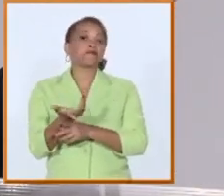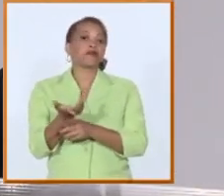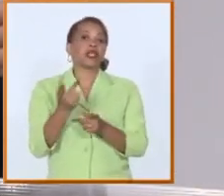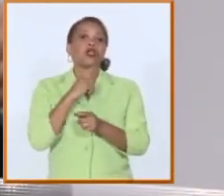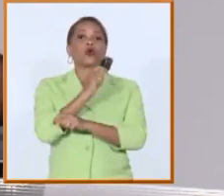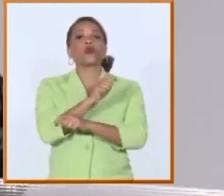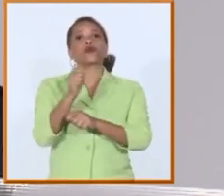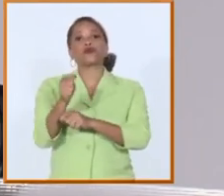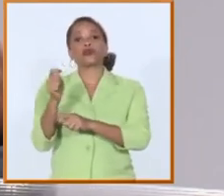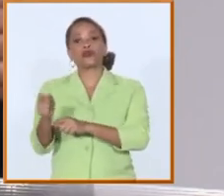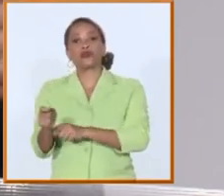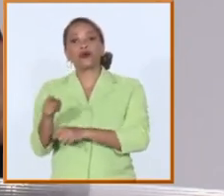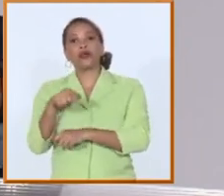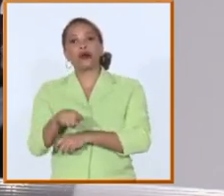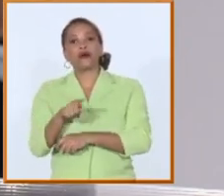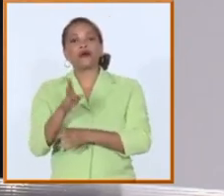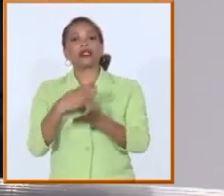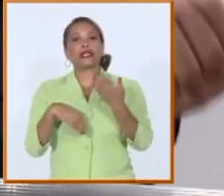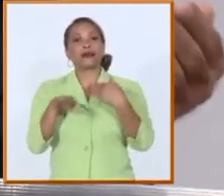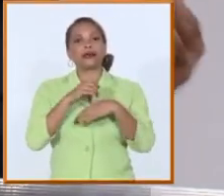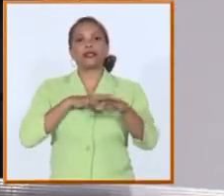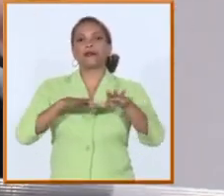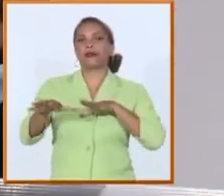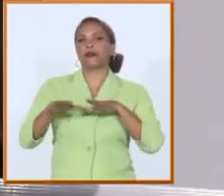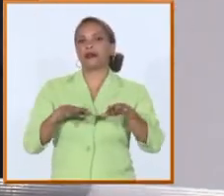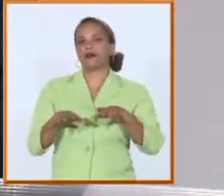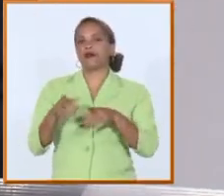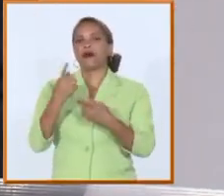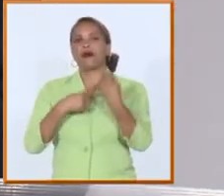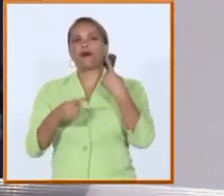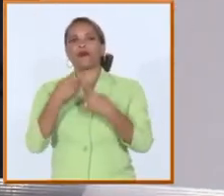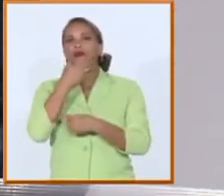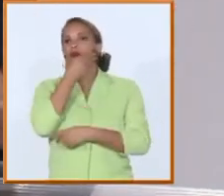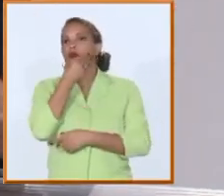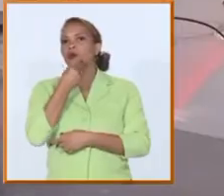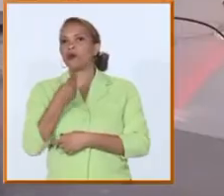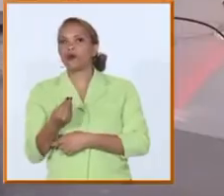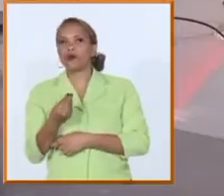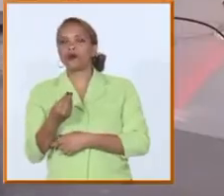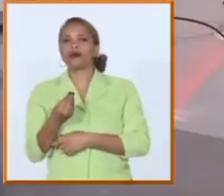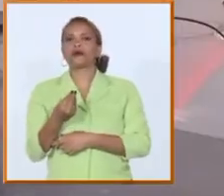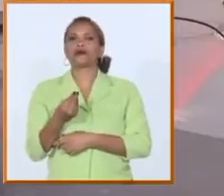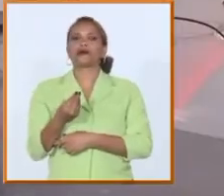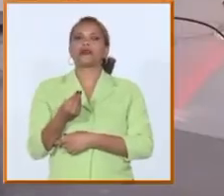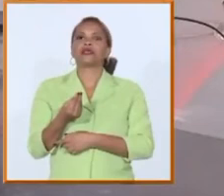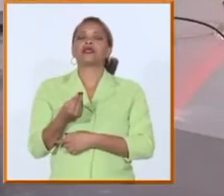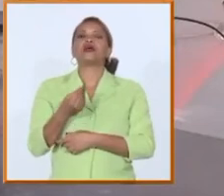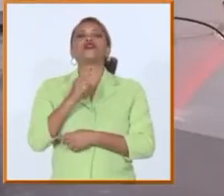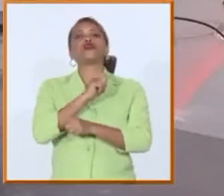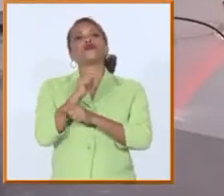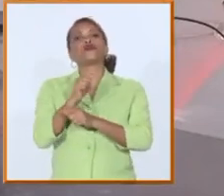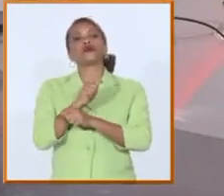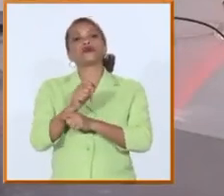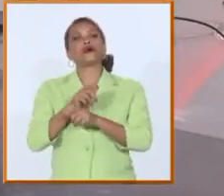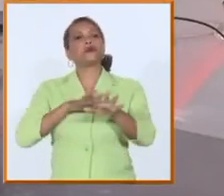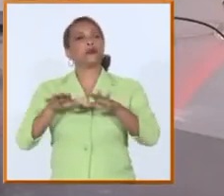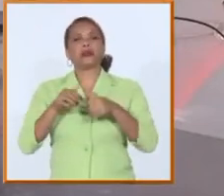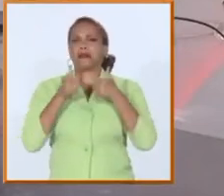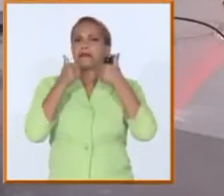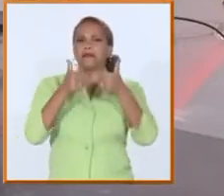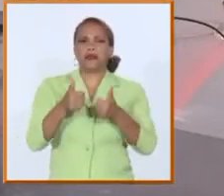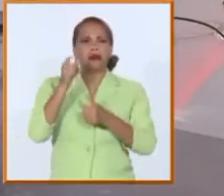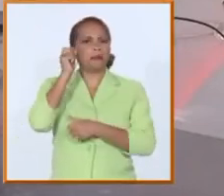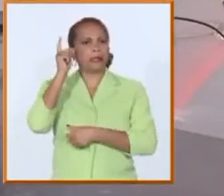profesores con su nivel joven medio maduro o maduro completo nuestros profesores están muy bien preparados y tienen una